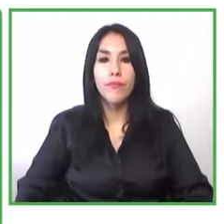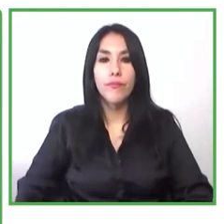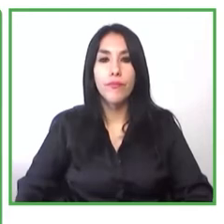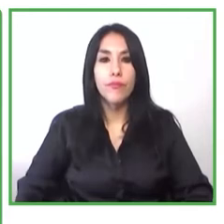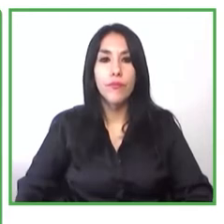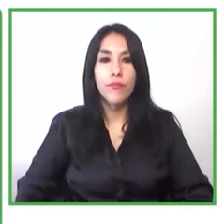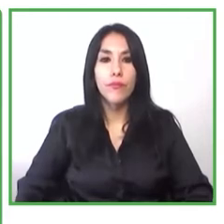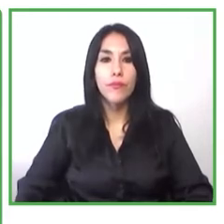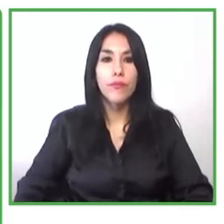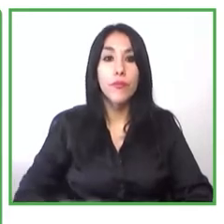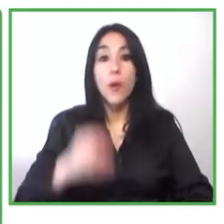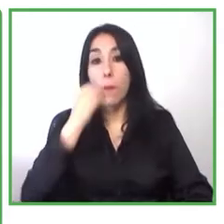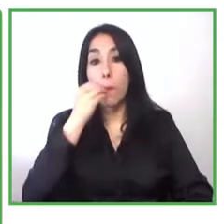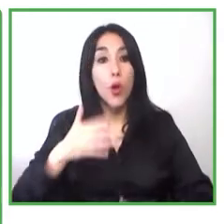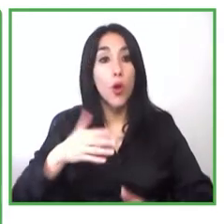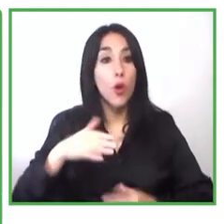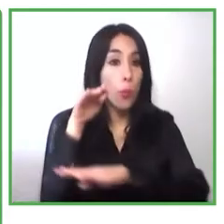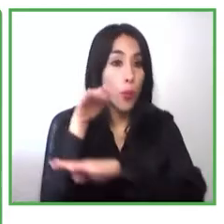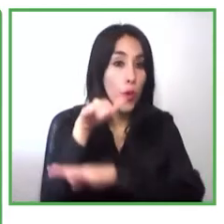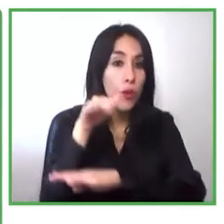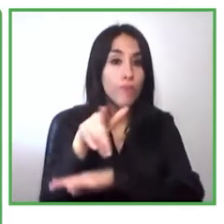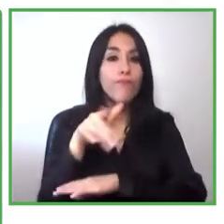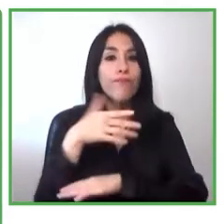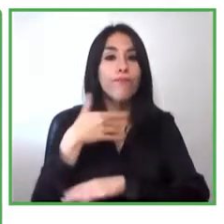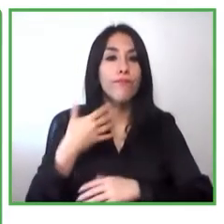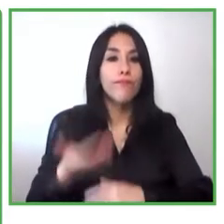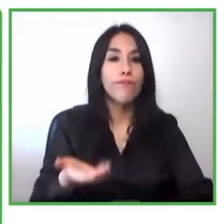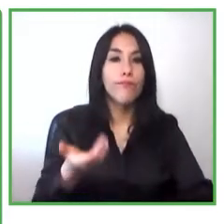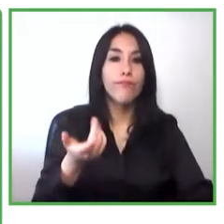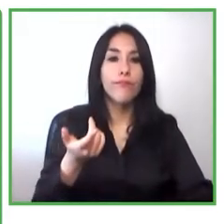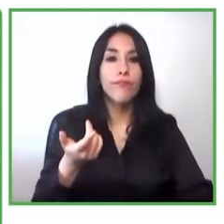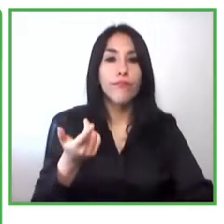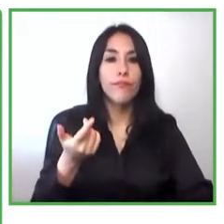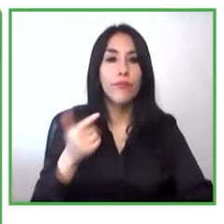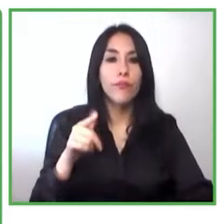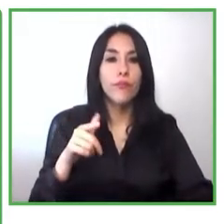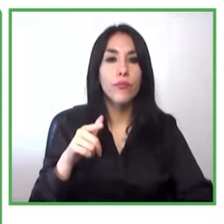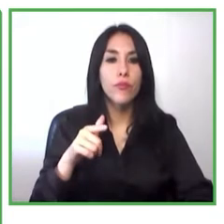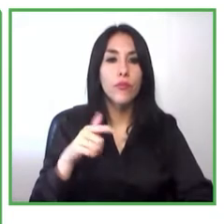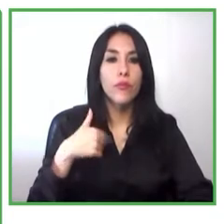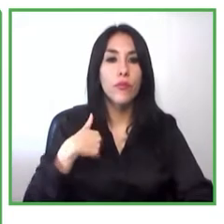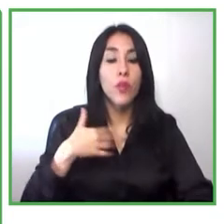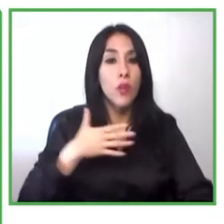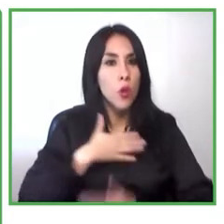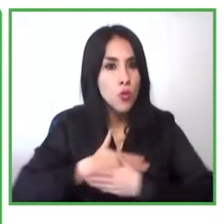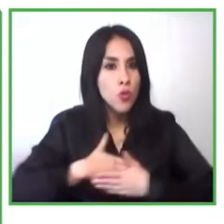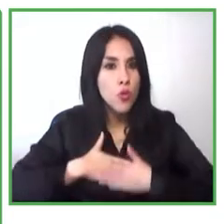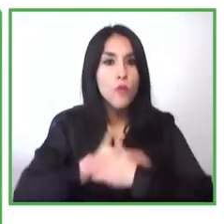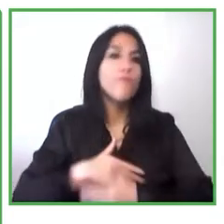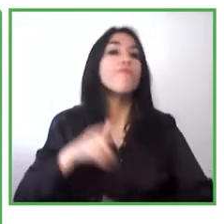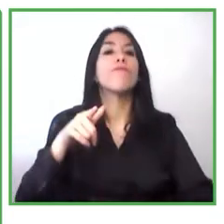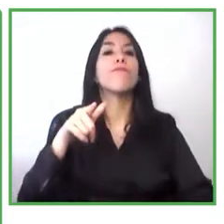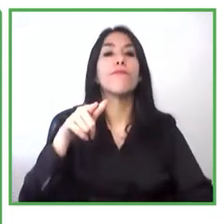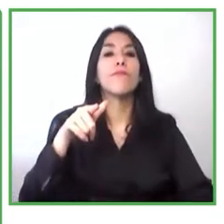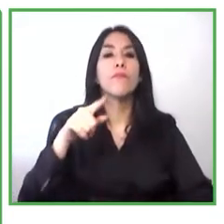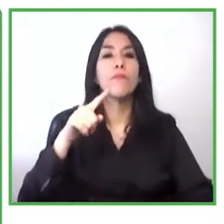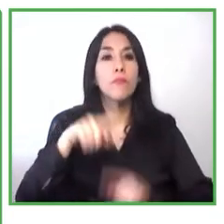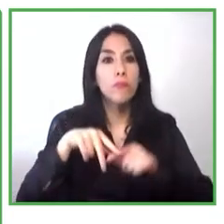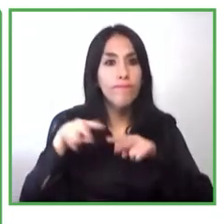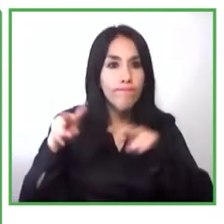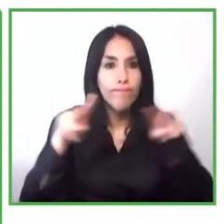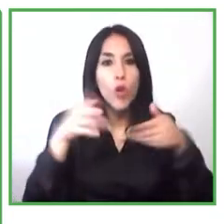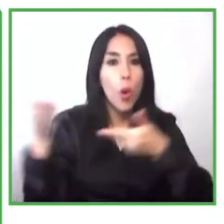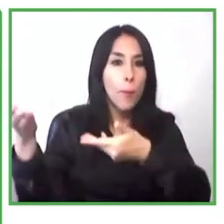Y para la Fundación Corona es un gusto estar atendiendo esta invitación de Zero Project, estar moderando este panel de apoyo al